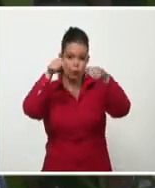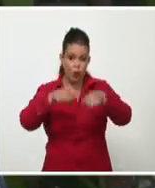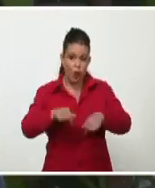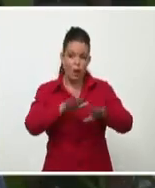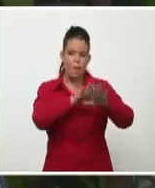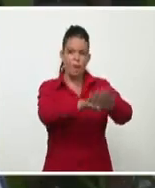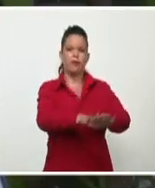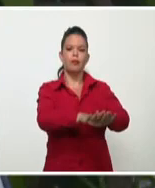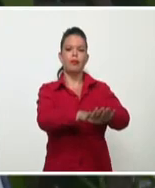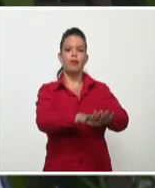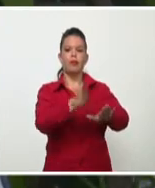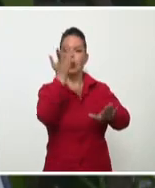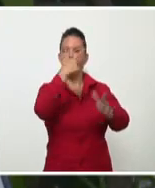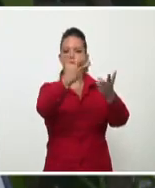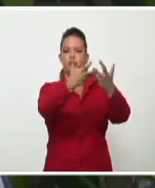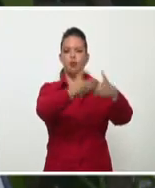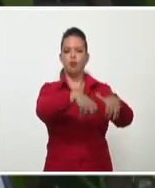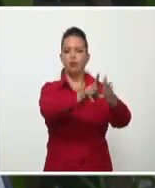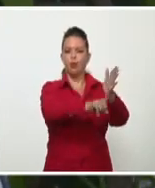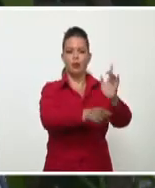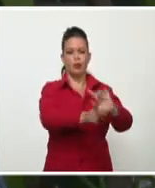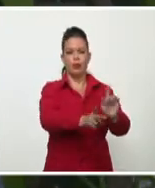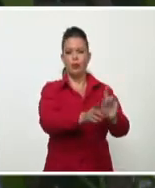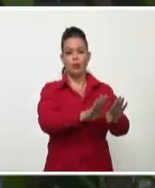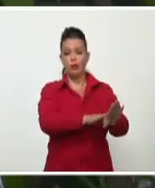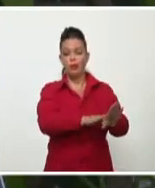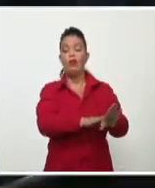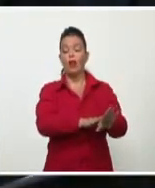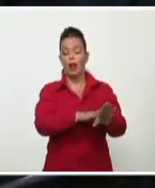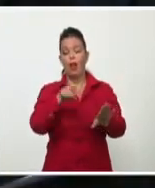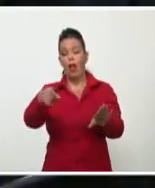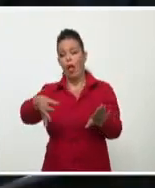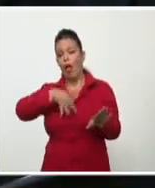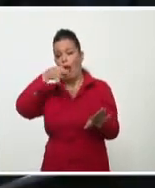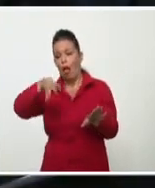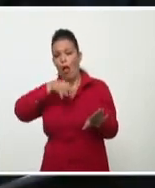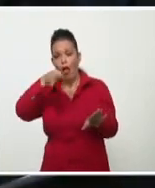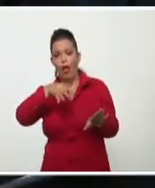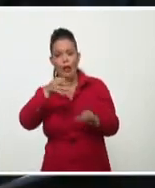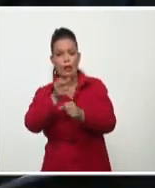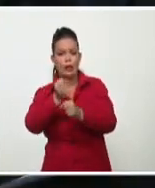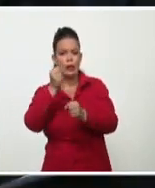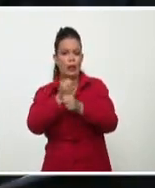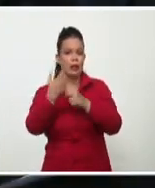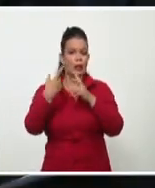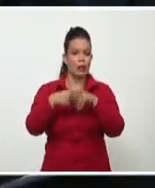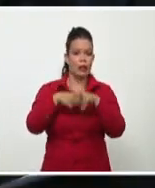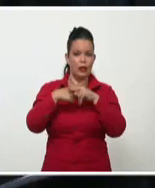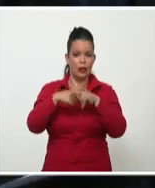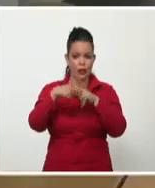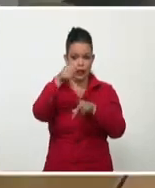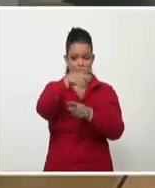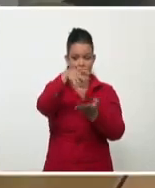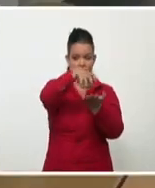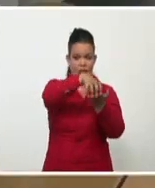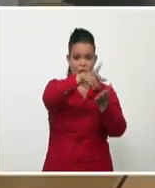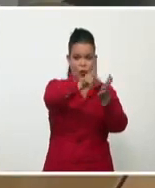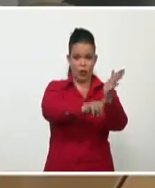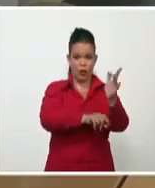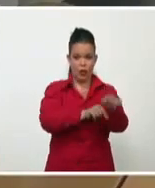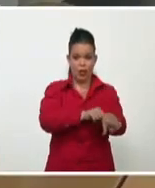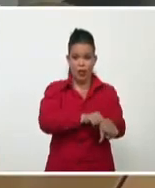Minas, Libán Arronte Cruz, explicó que los trabajos de mantenimiento en Laguiteras están